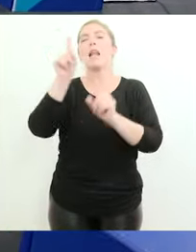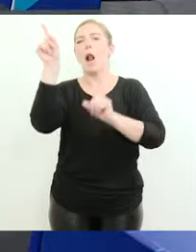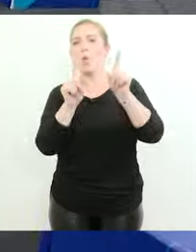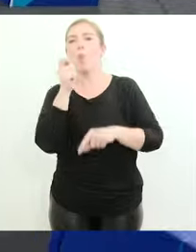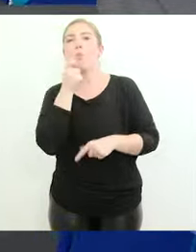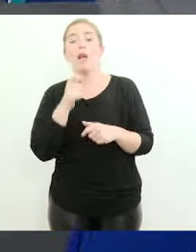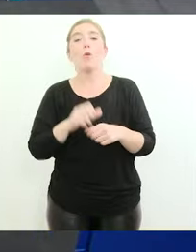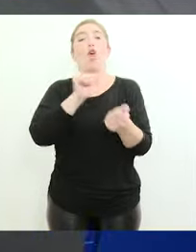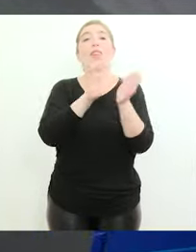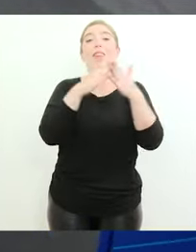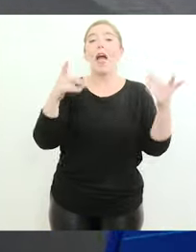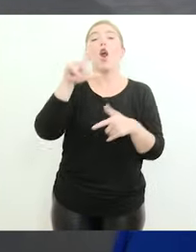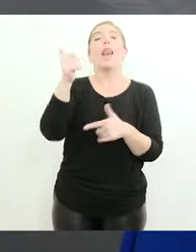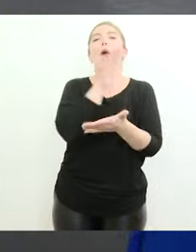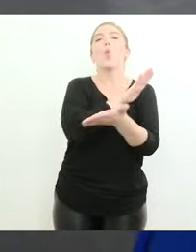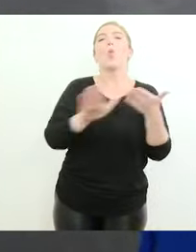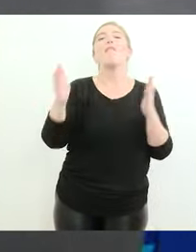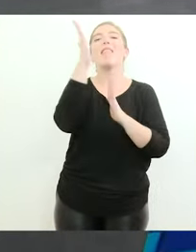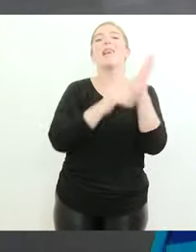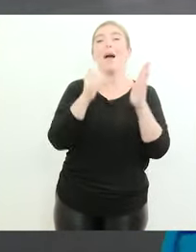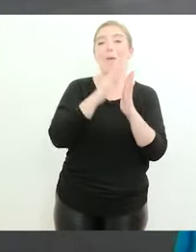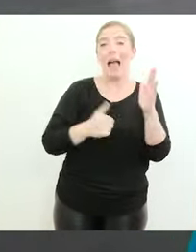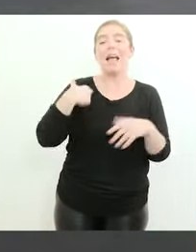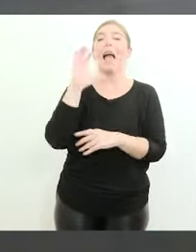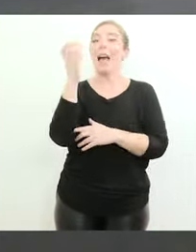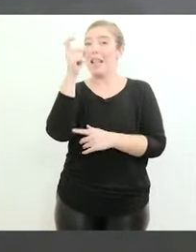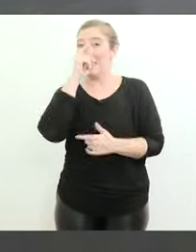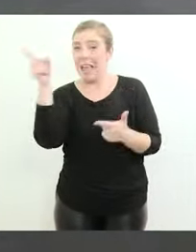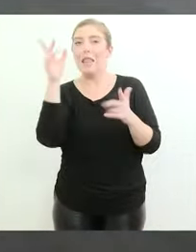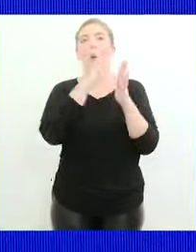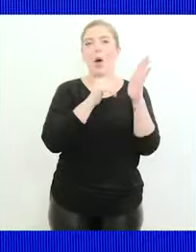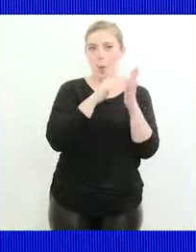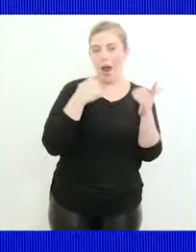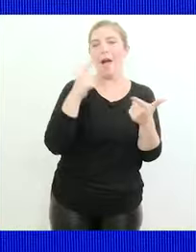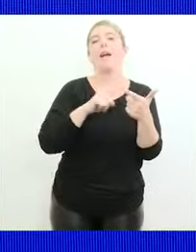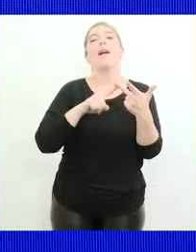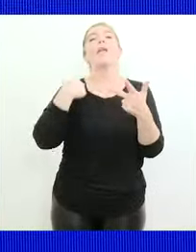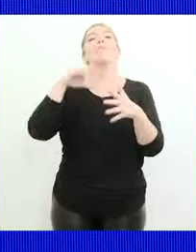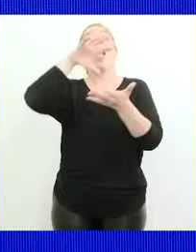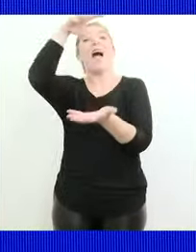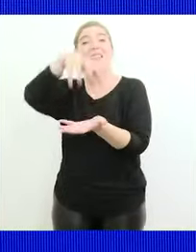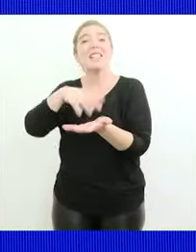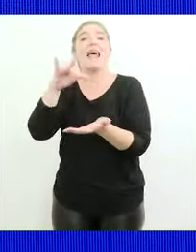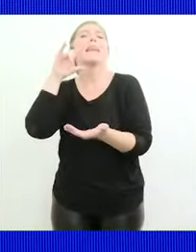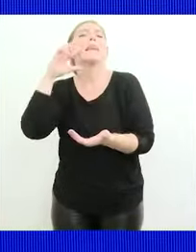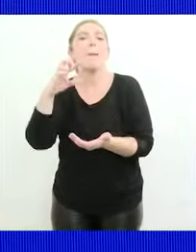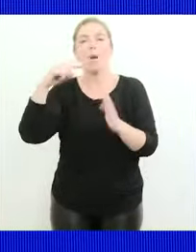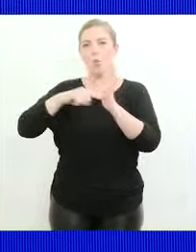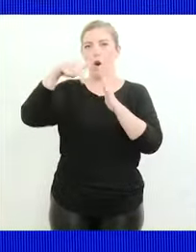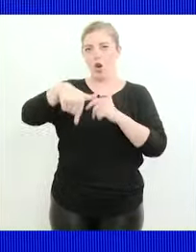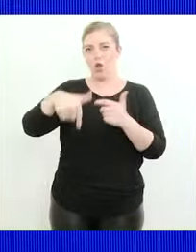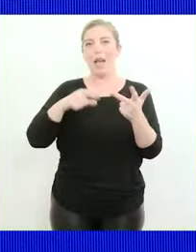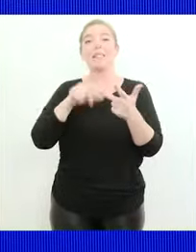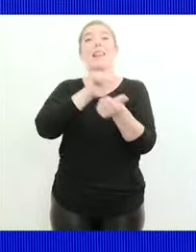ejemplo al diario La Nueva de Bahía Blanca, Canal 7 de Bahía Blanca, Agencia DIP de Buenos Aires,